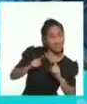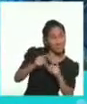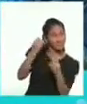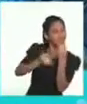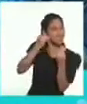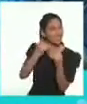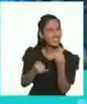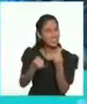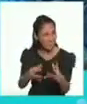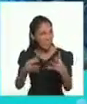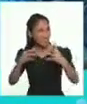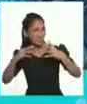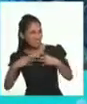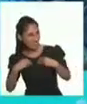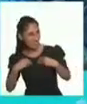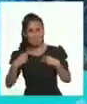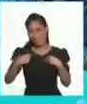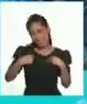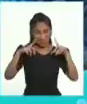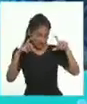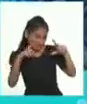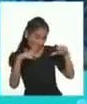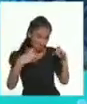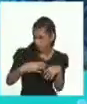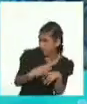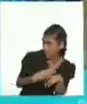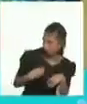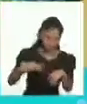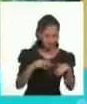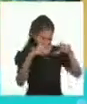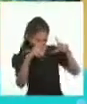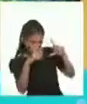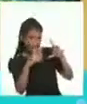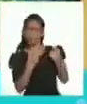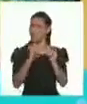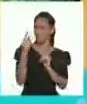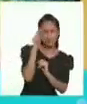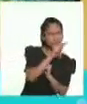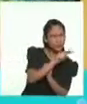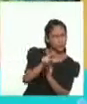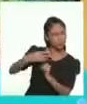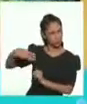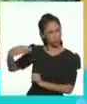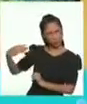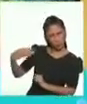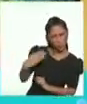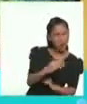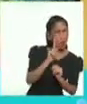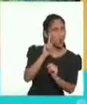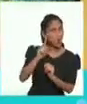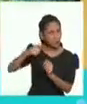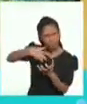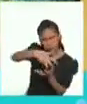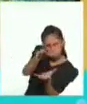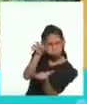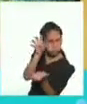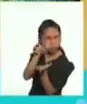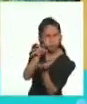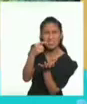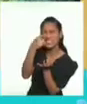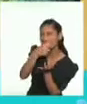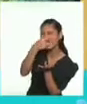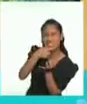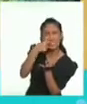Pero finalmente aceptaron dejarme tomar algunas fotos. Vimos una anguila de moral con forma de panal que se